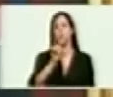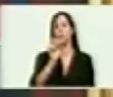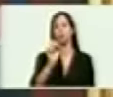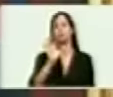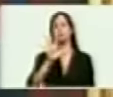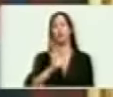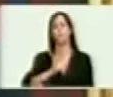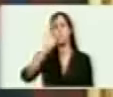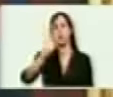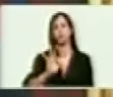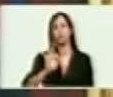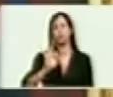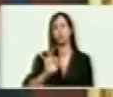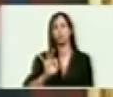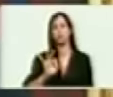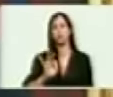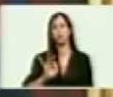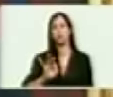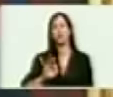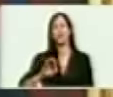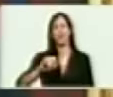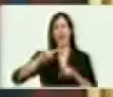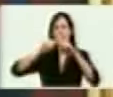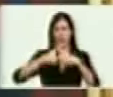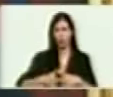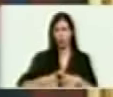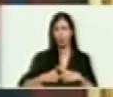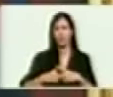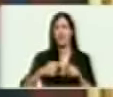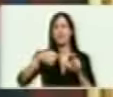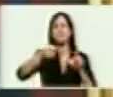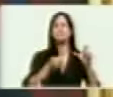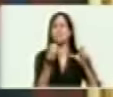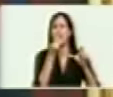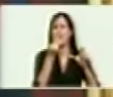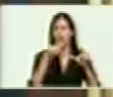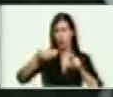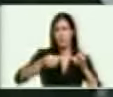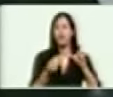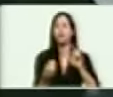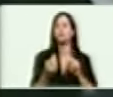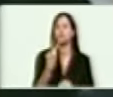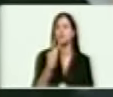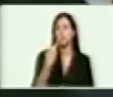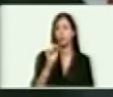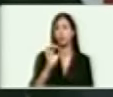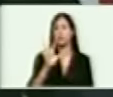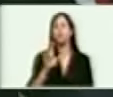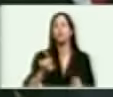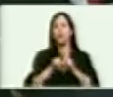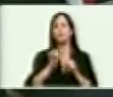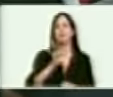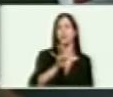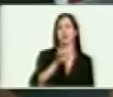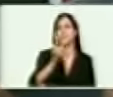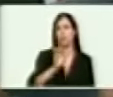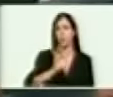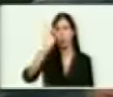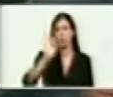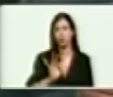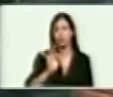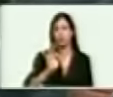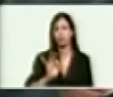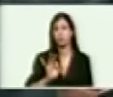% en la base de cálculo del CESTATIC y lo cual nos va a dar un 52% del